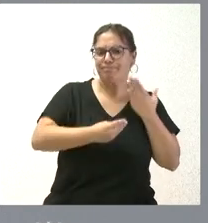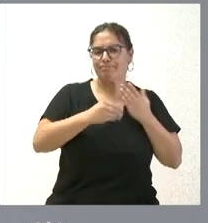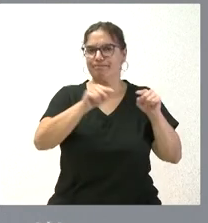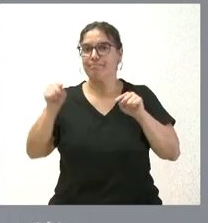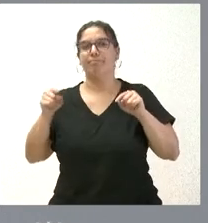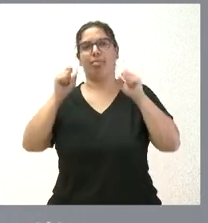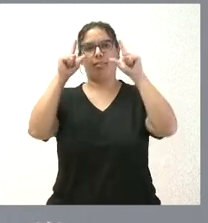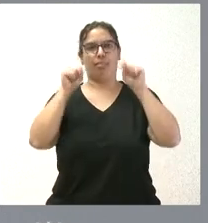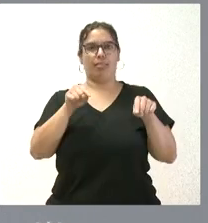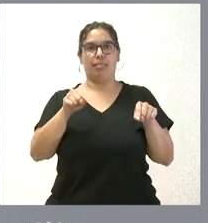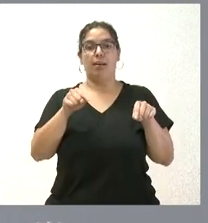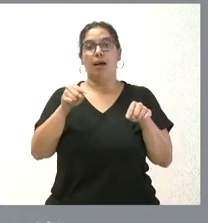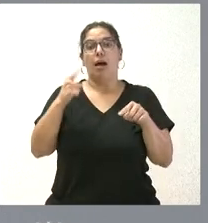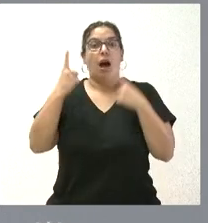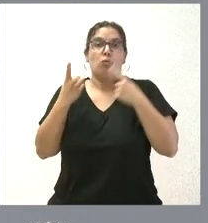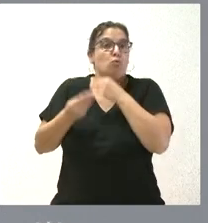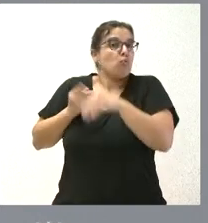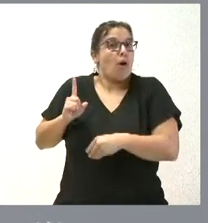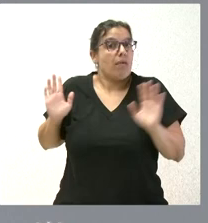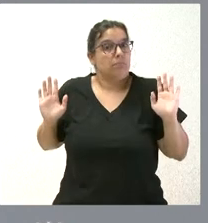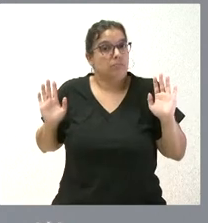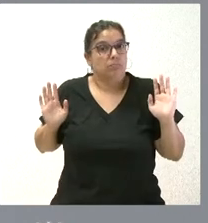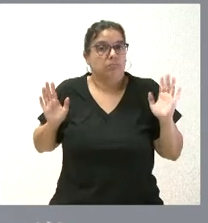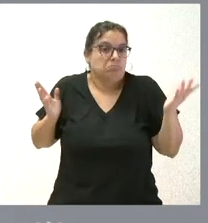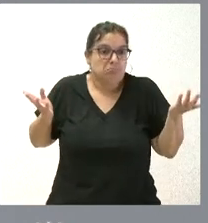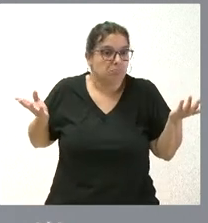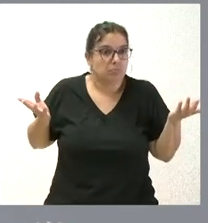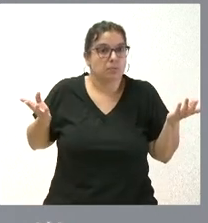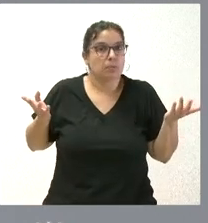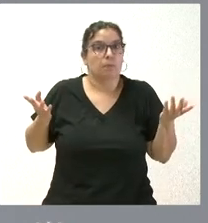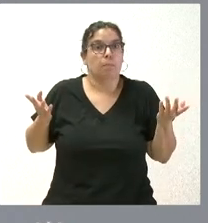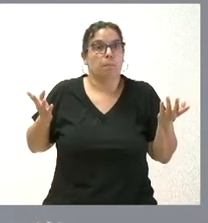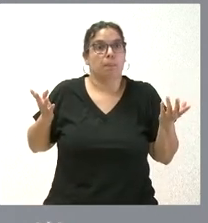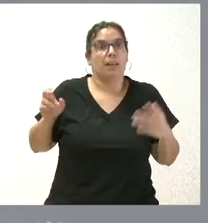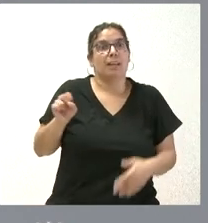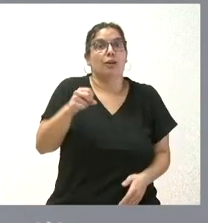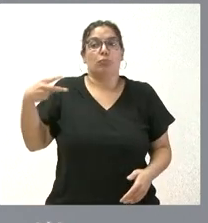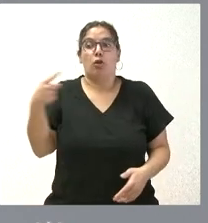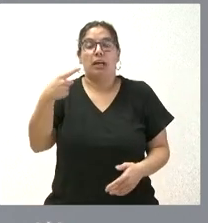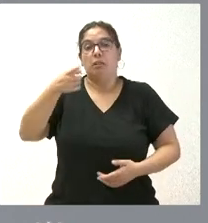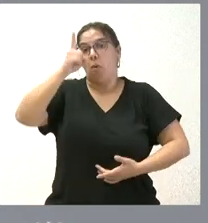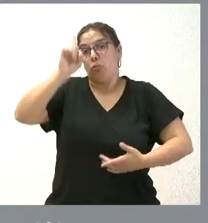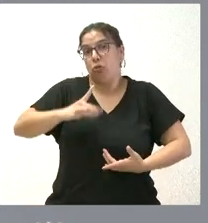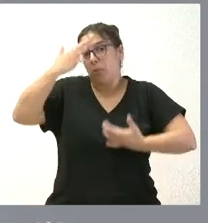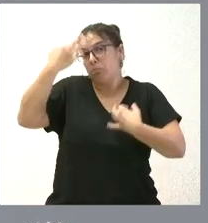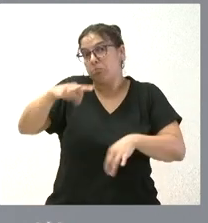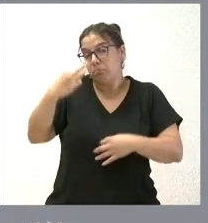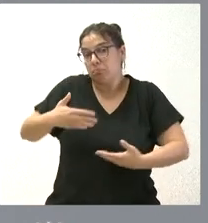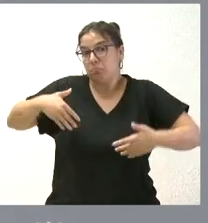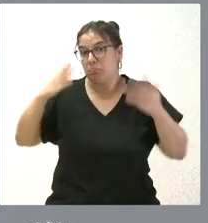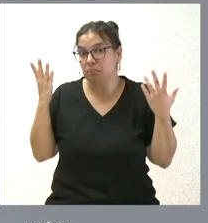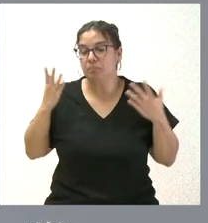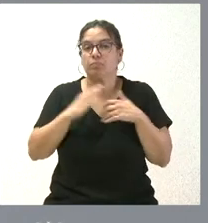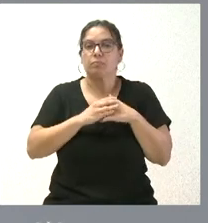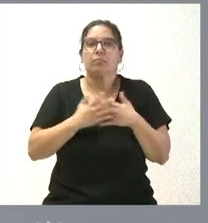Hay quien pueda no hacerlo y, lógicamente, no tiene el resultado negativo de ese ámbito de evaluación de la política pública,